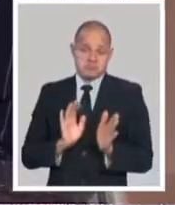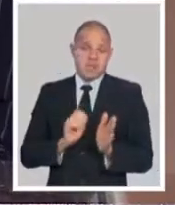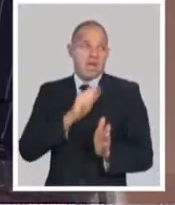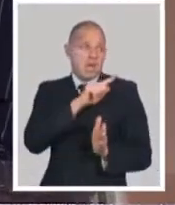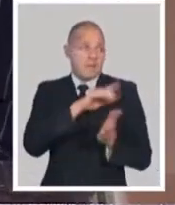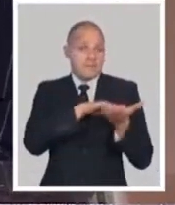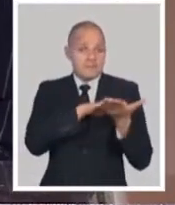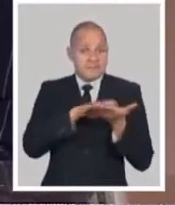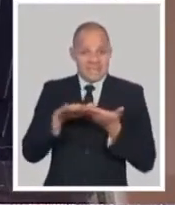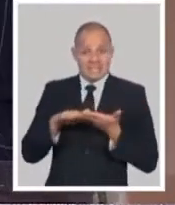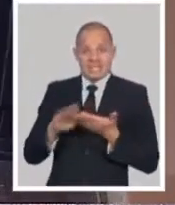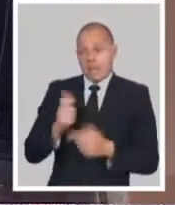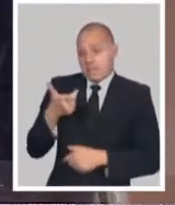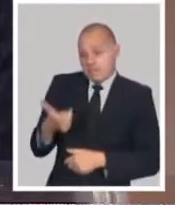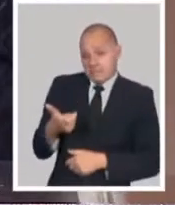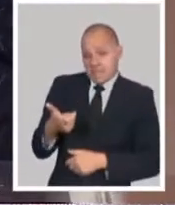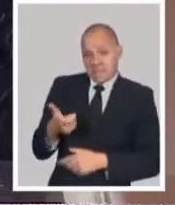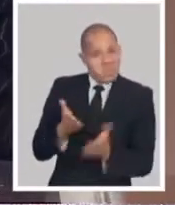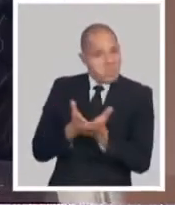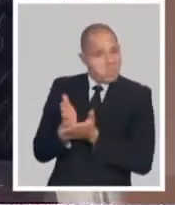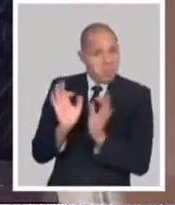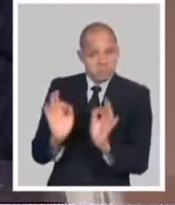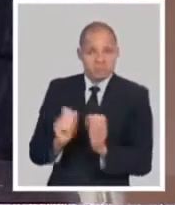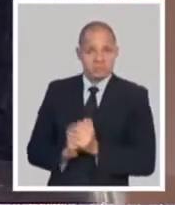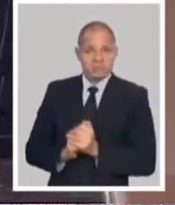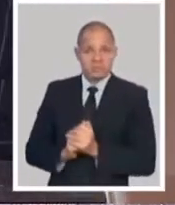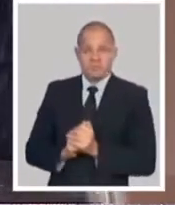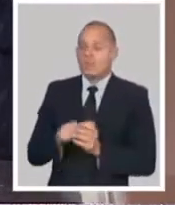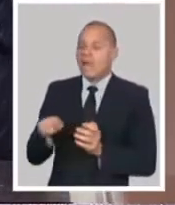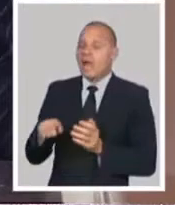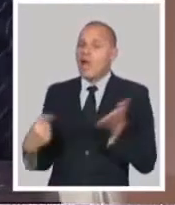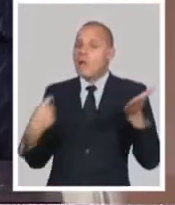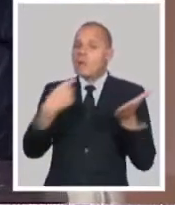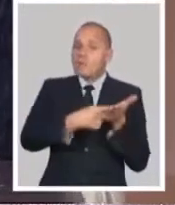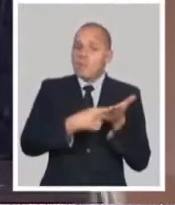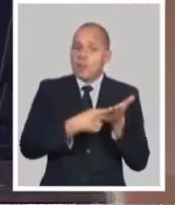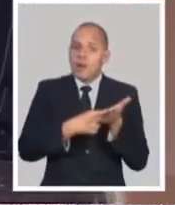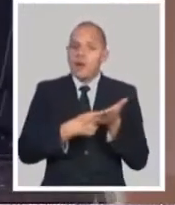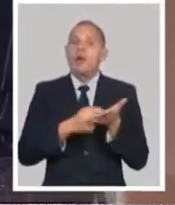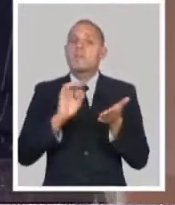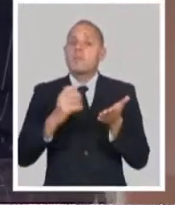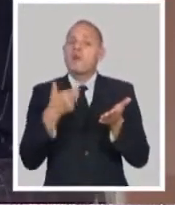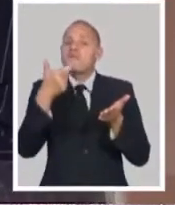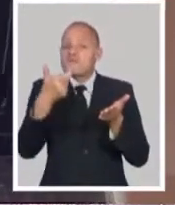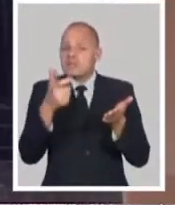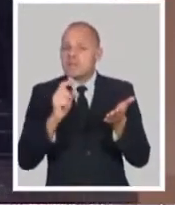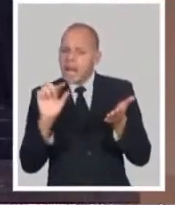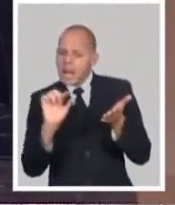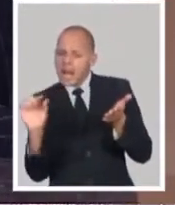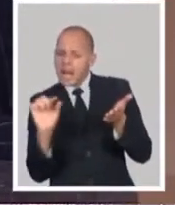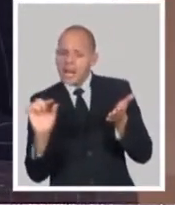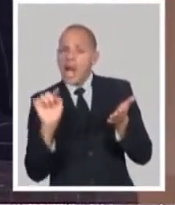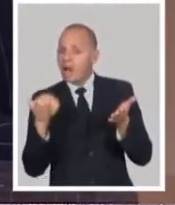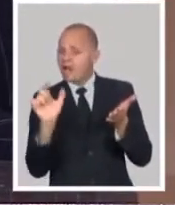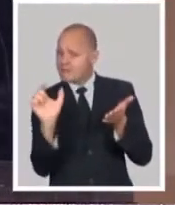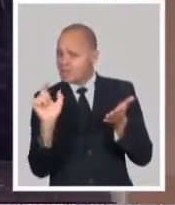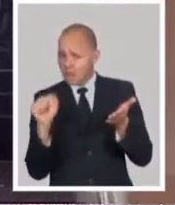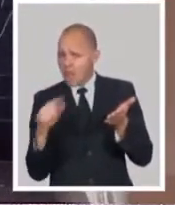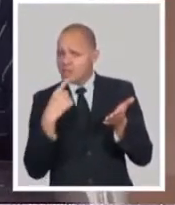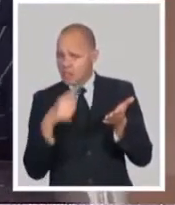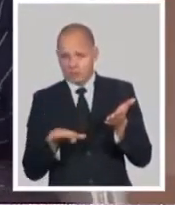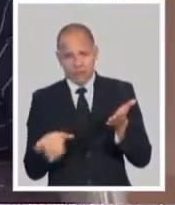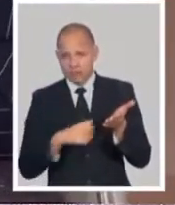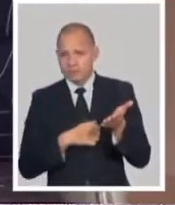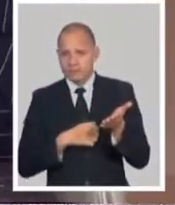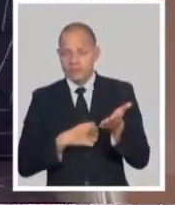tanto, esos créditos van a seguir con sus fechas de vencimiento, con sus tasas de interés y lo acordado entre las personas naturales